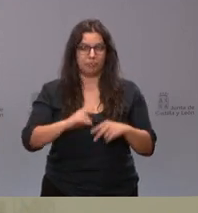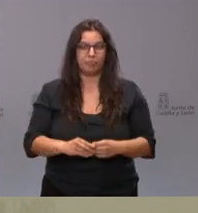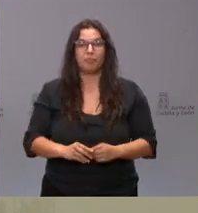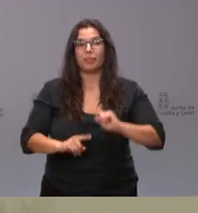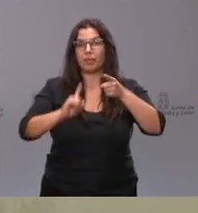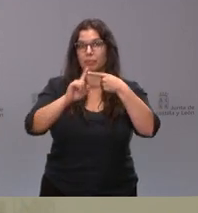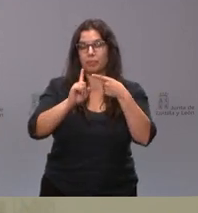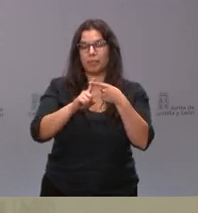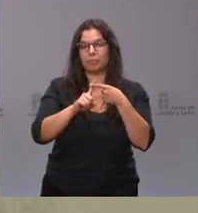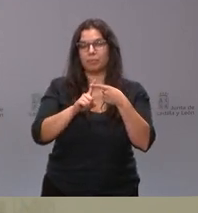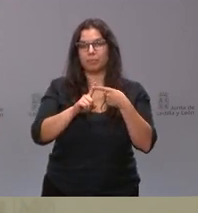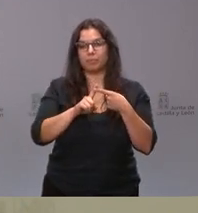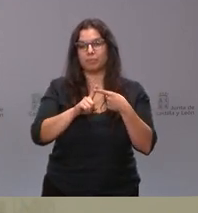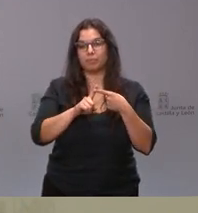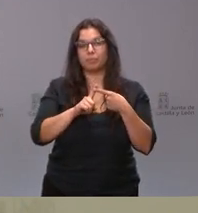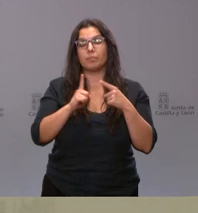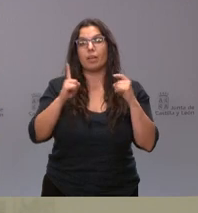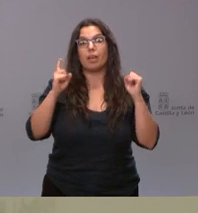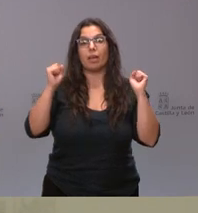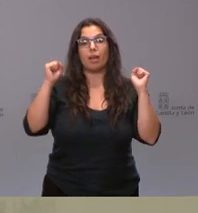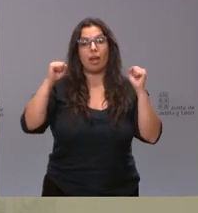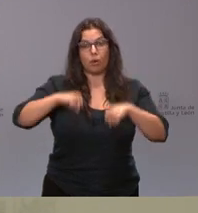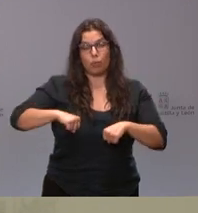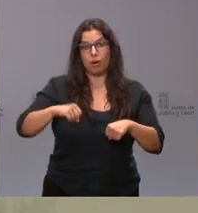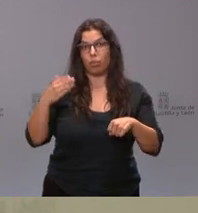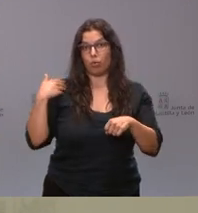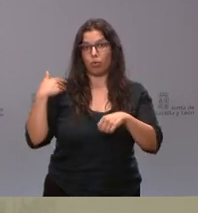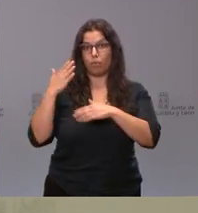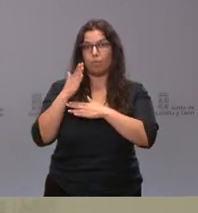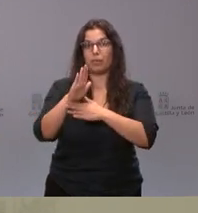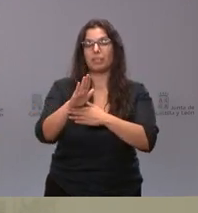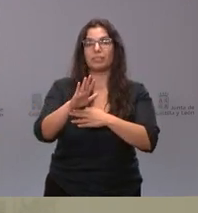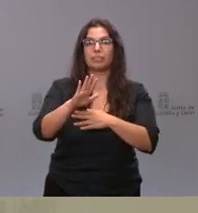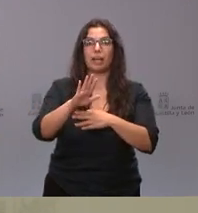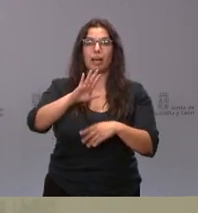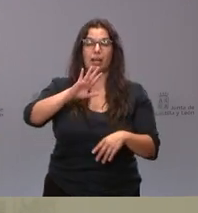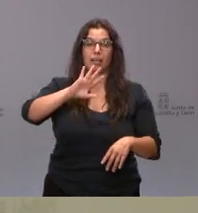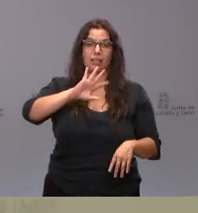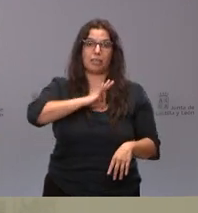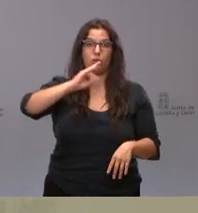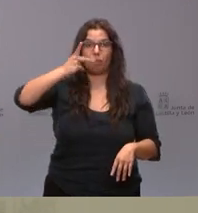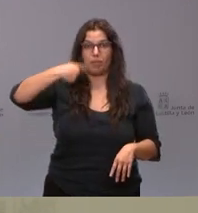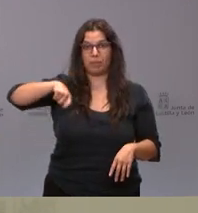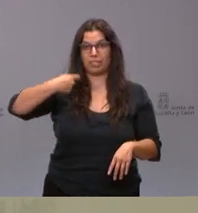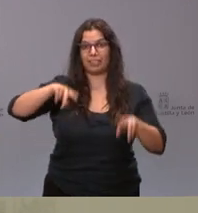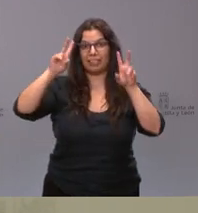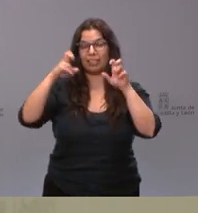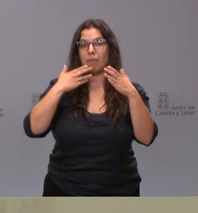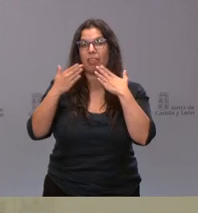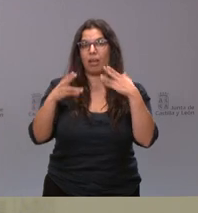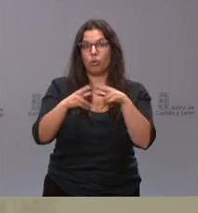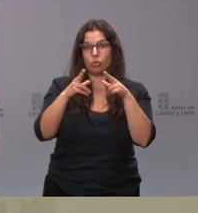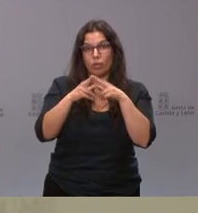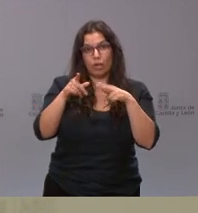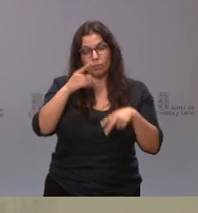sería si el acuerdo presentado por el vicepresidente sobre el diálogo social, si cree que va a